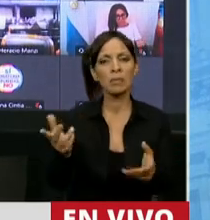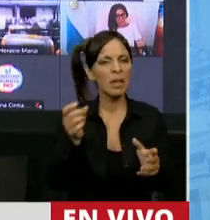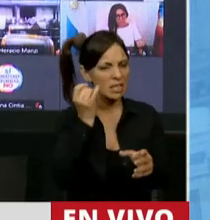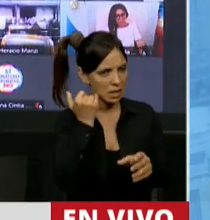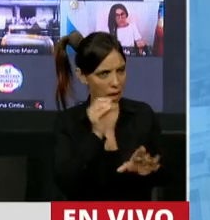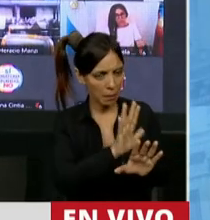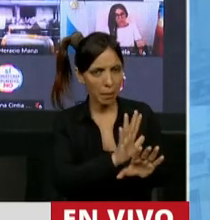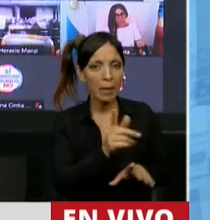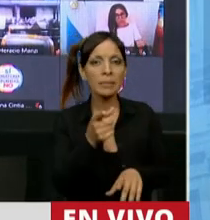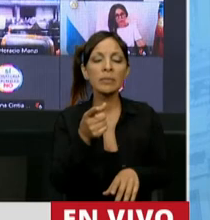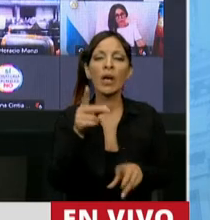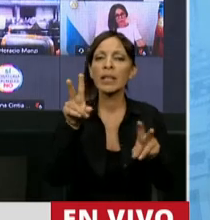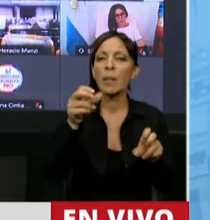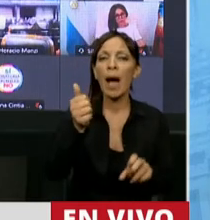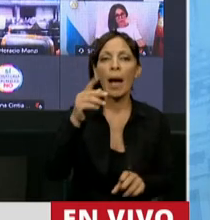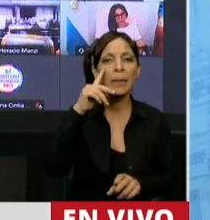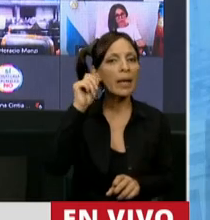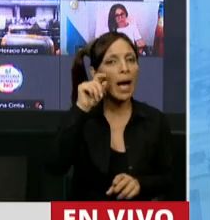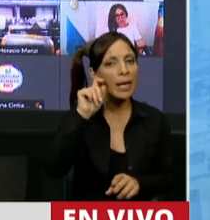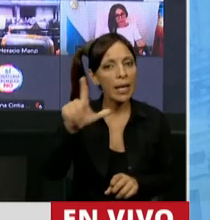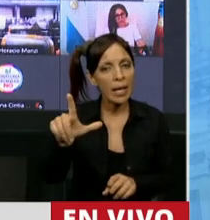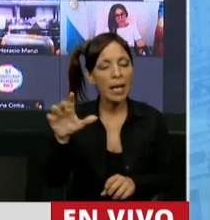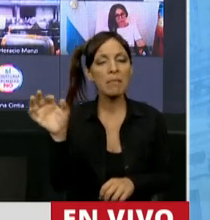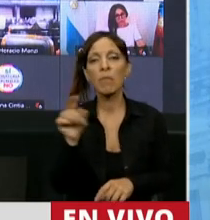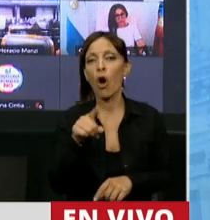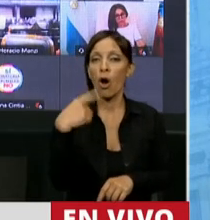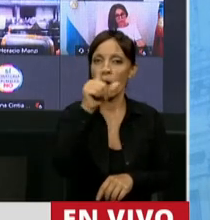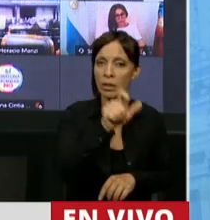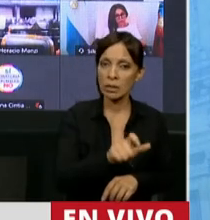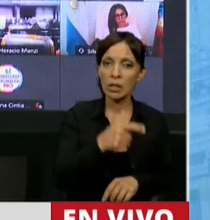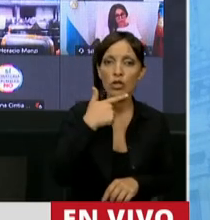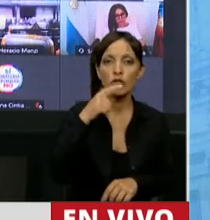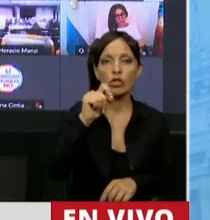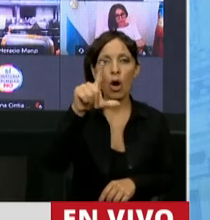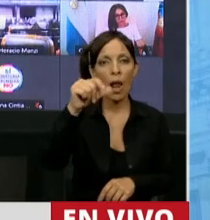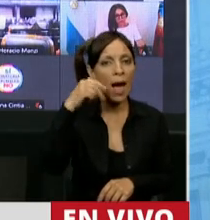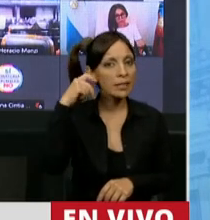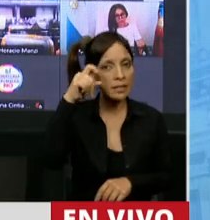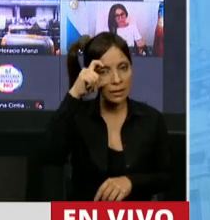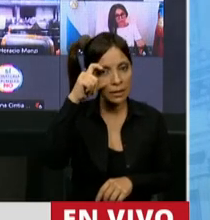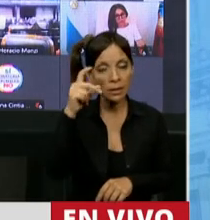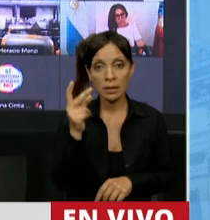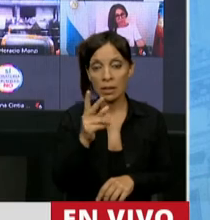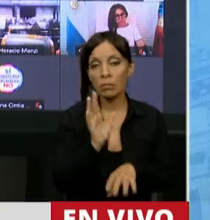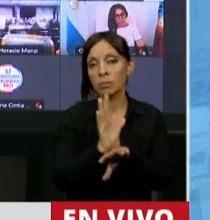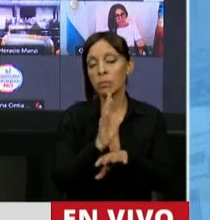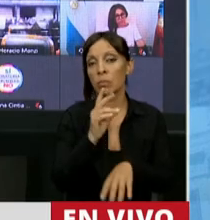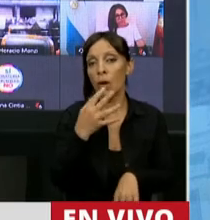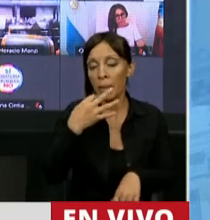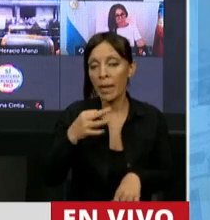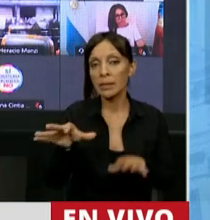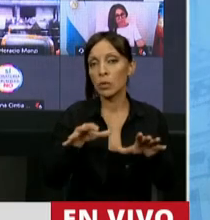termino, Presidente. O del caso Solange, que son burlas al resto de la